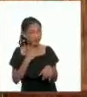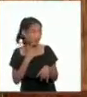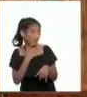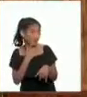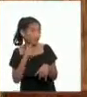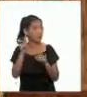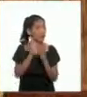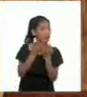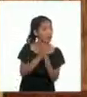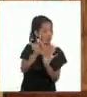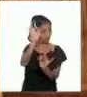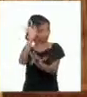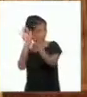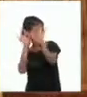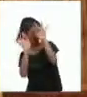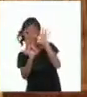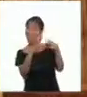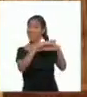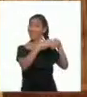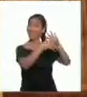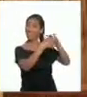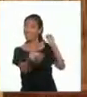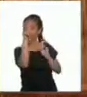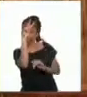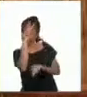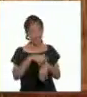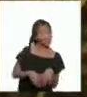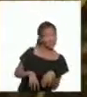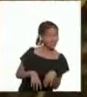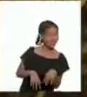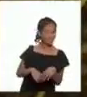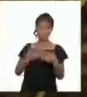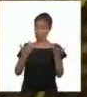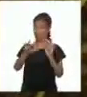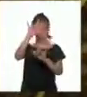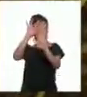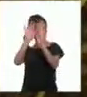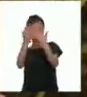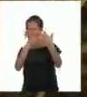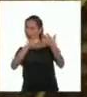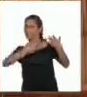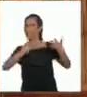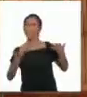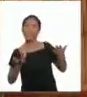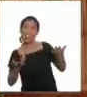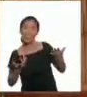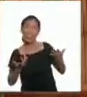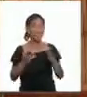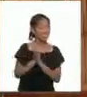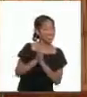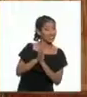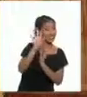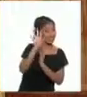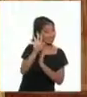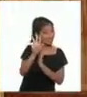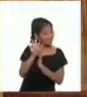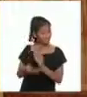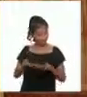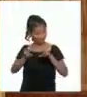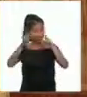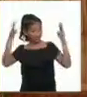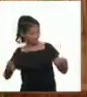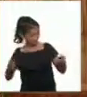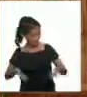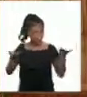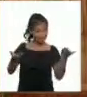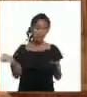¡Un libro mágico de historia del Perú! ¿Mágico? ¿Y dónde está? ¡Ya lo dejé en la mesa!